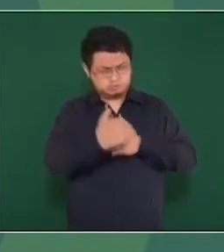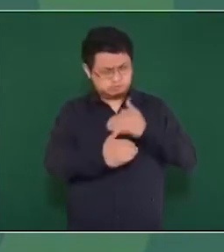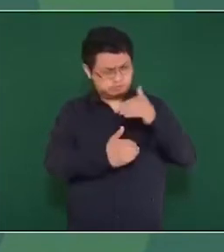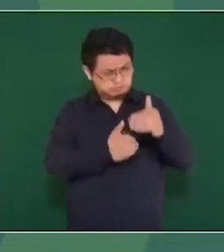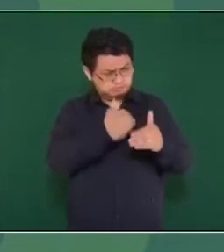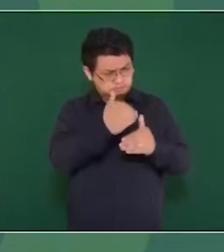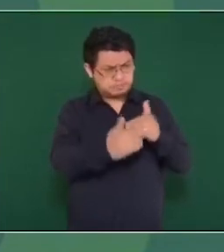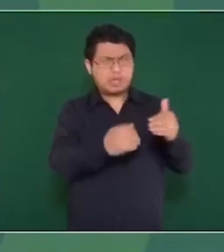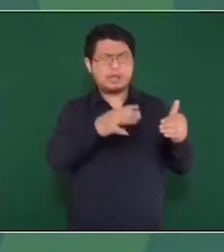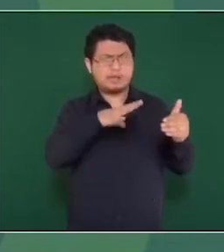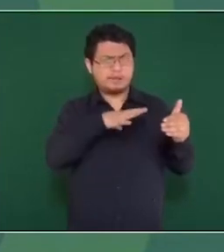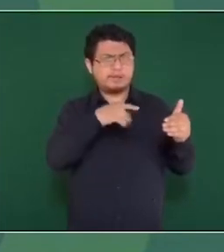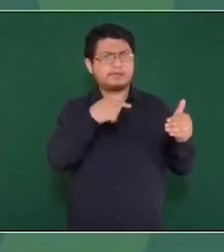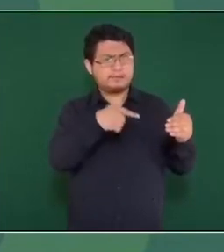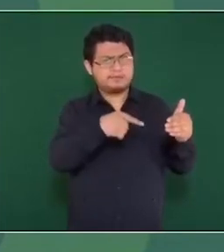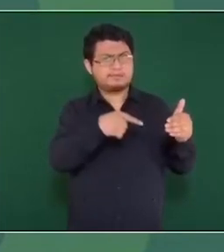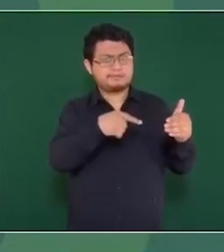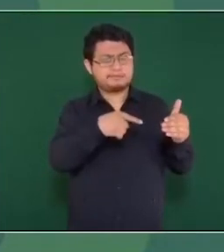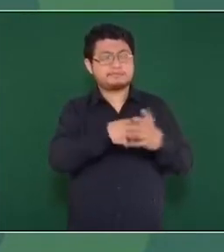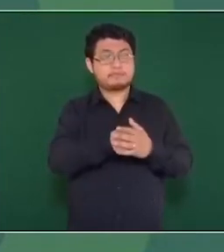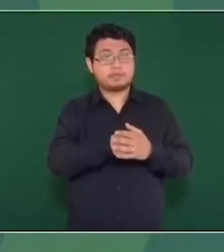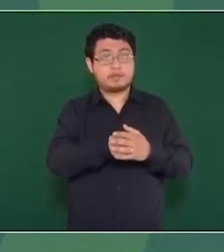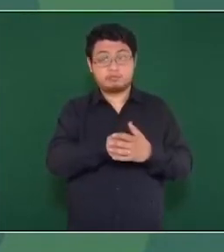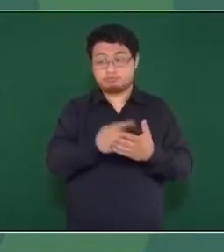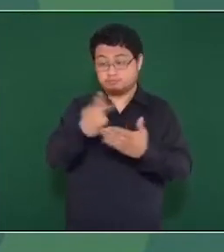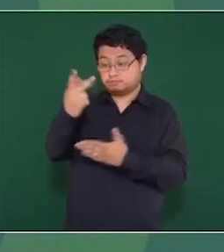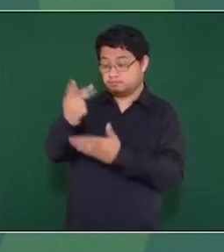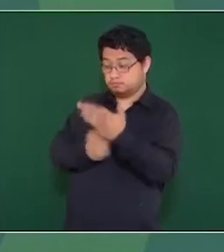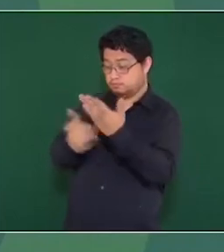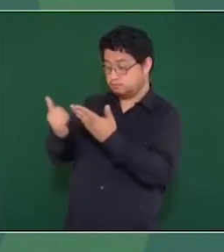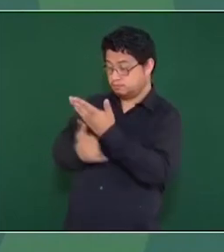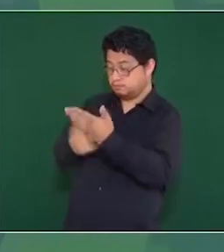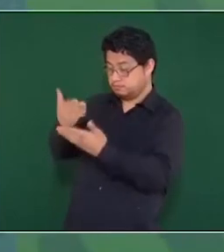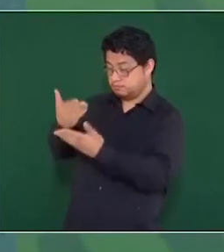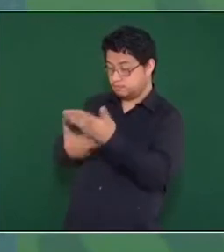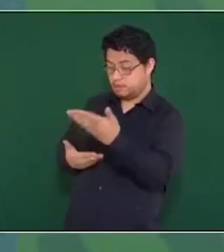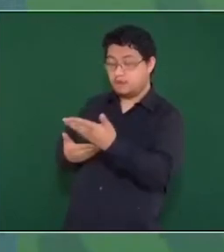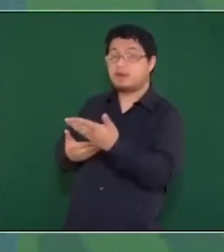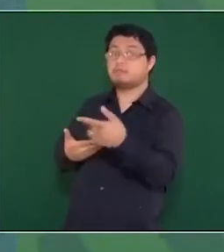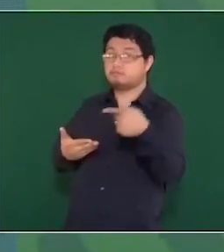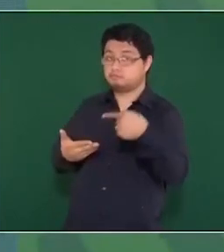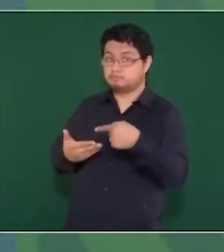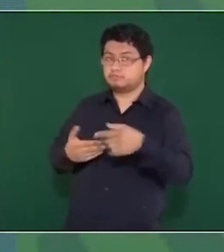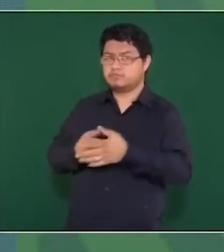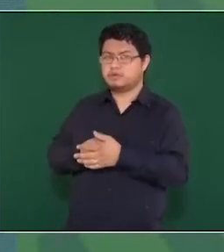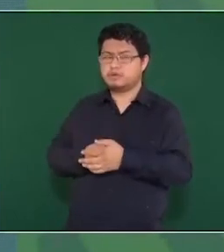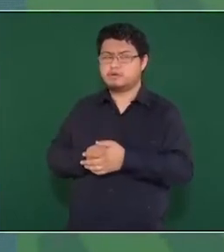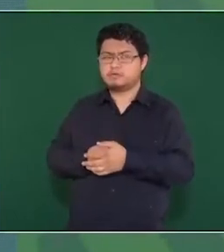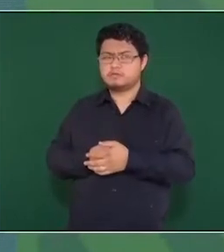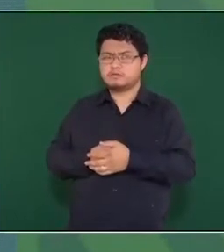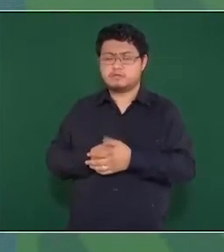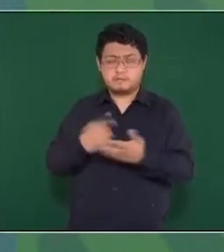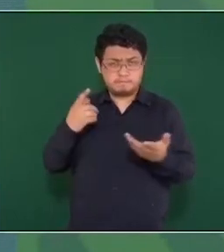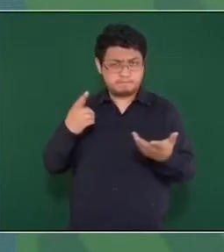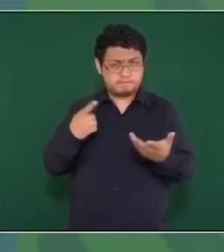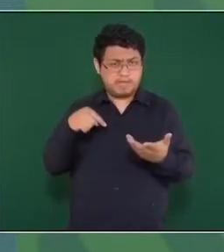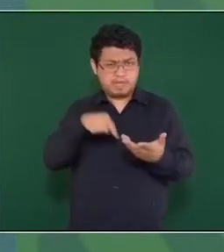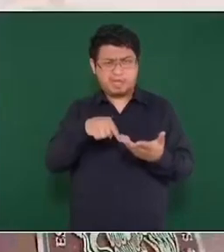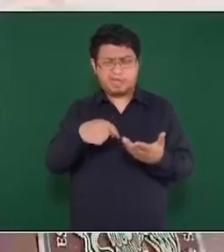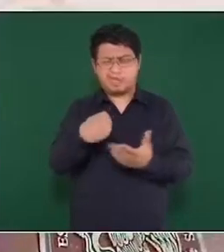cómo estaba por el plan que se ha aplicado, no ha sido en vano.